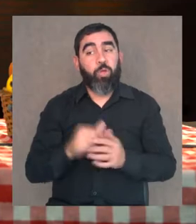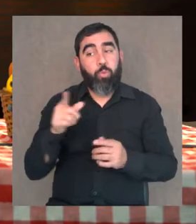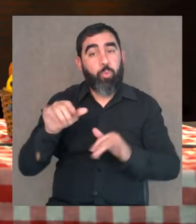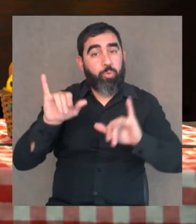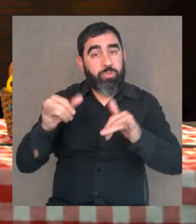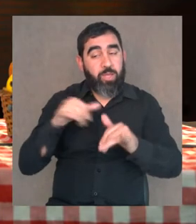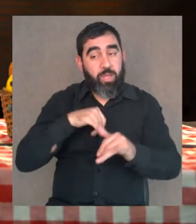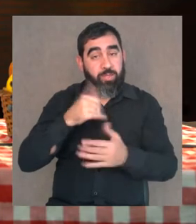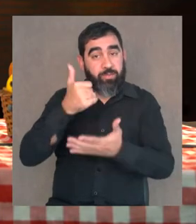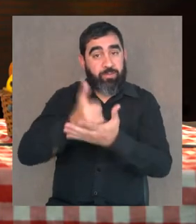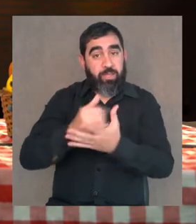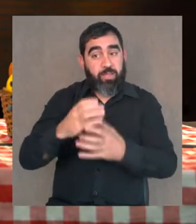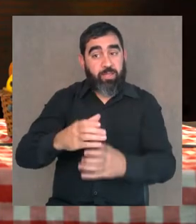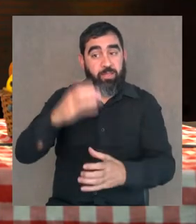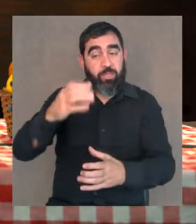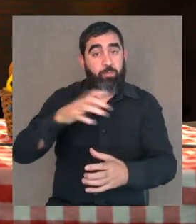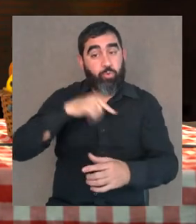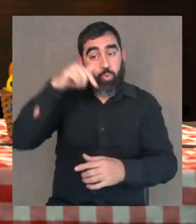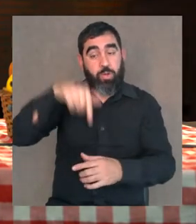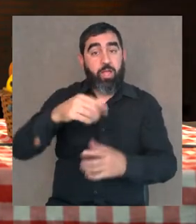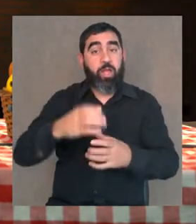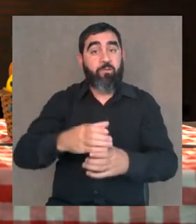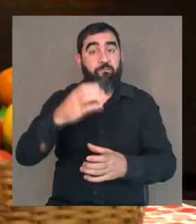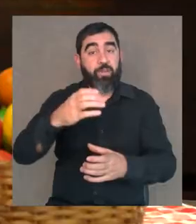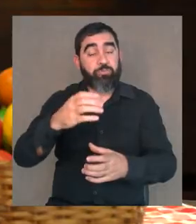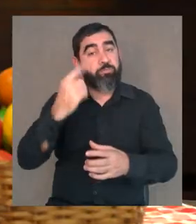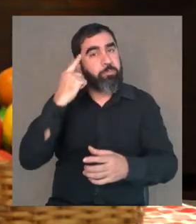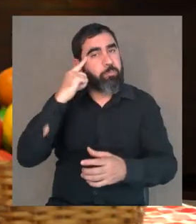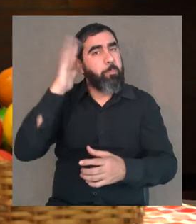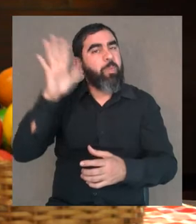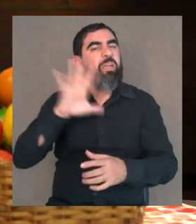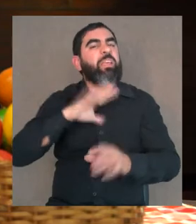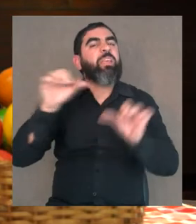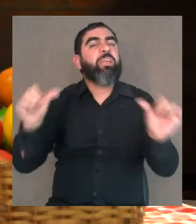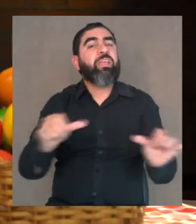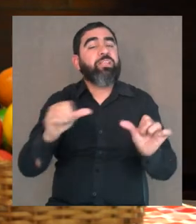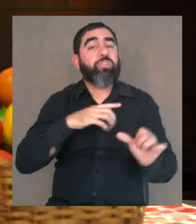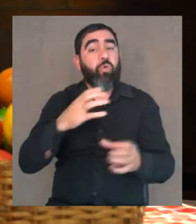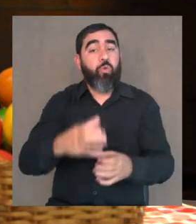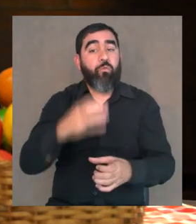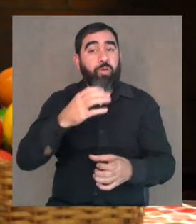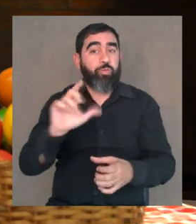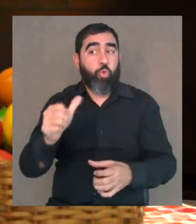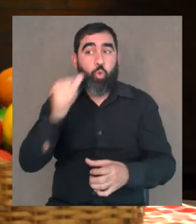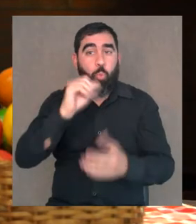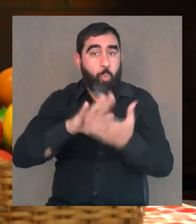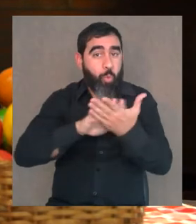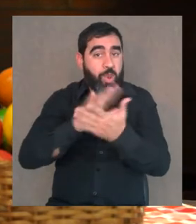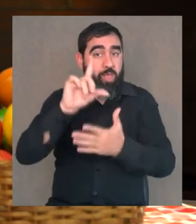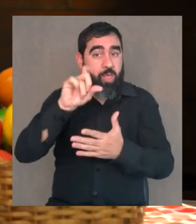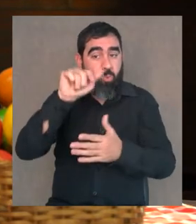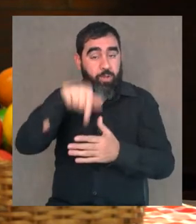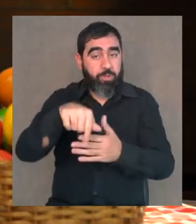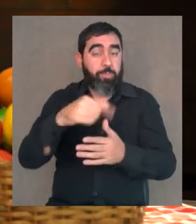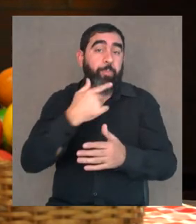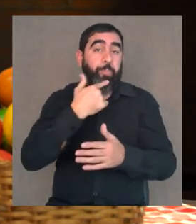Ya que Mike estaba con el termo ahí, yo acá tengo unos vasos. Se preguntarán, ¿qué hago con estos vasos si todavía no tomé el